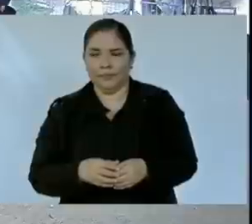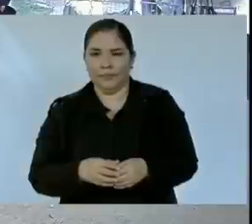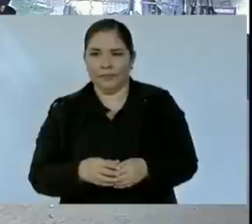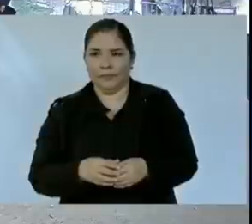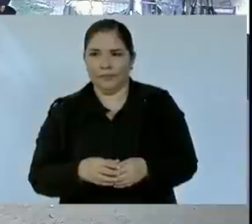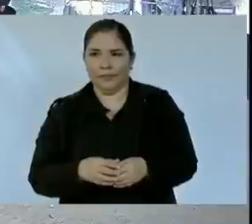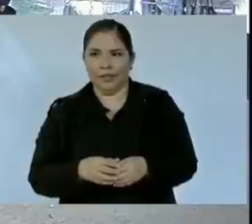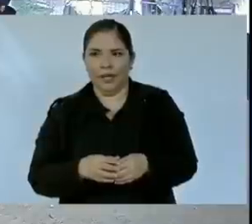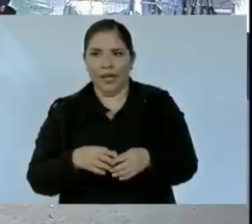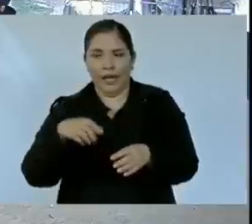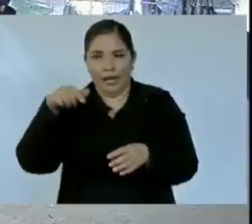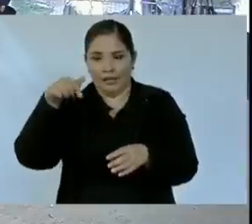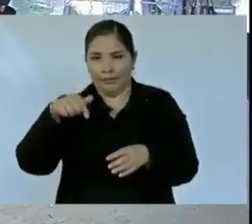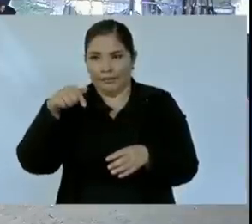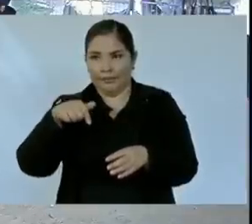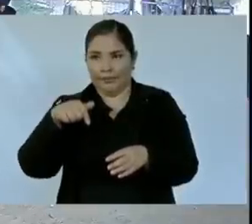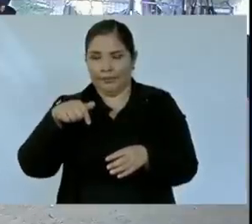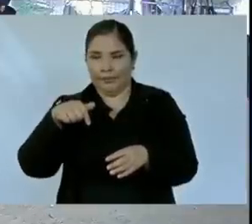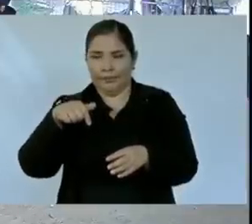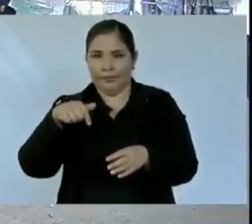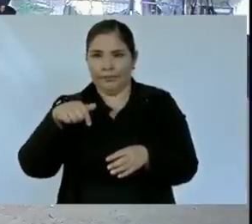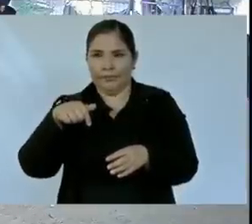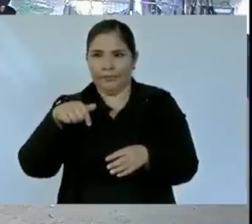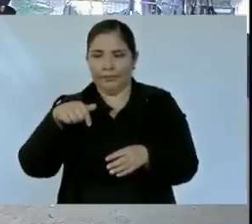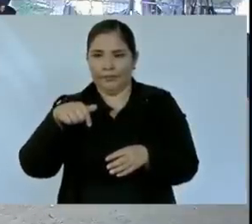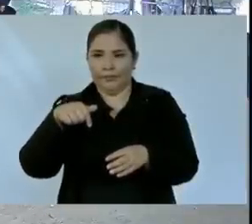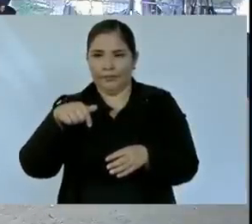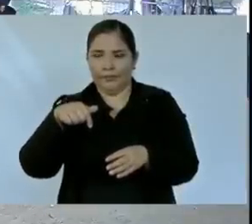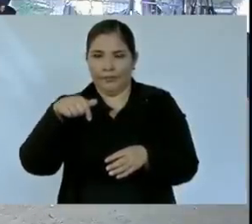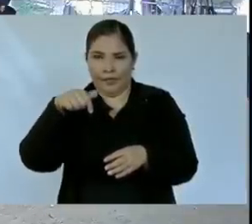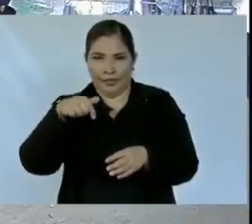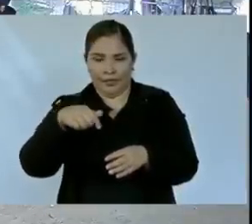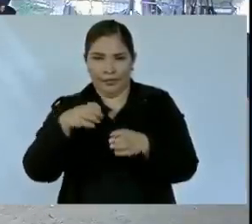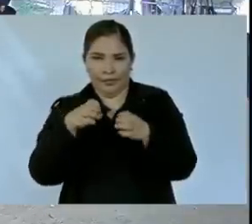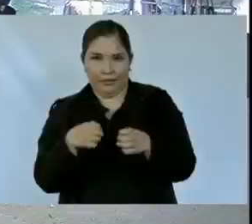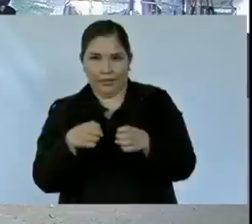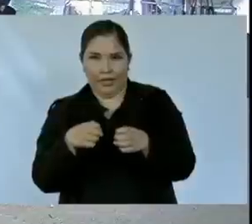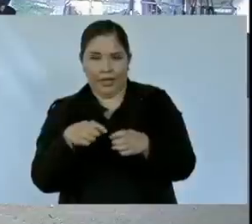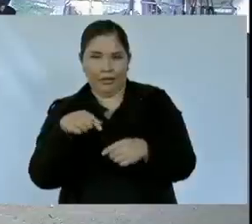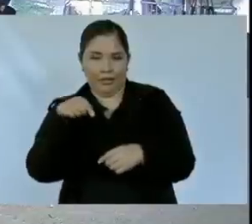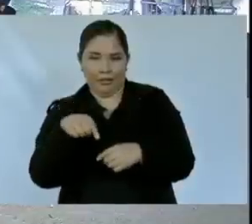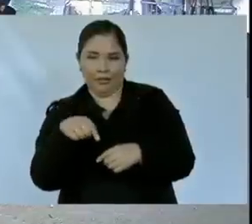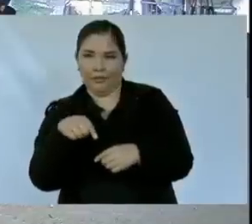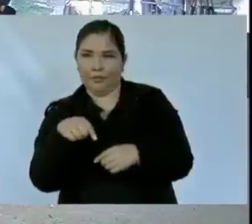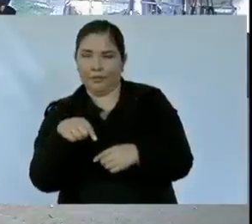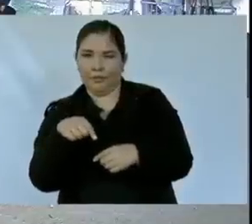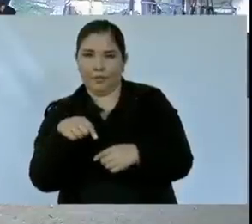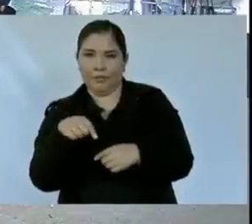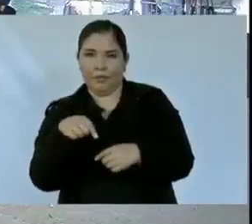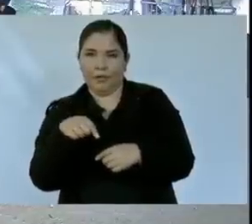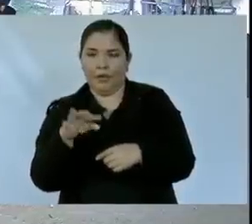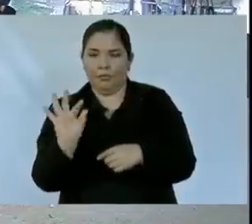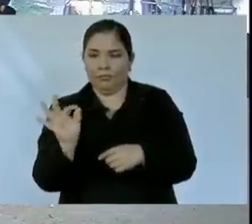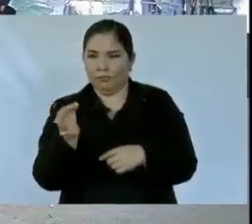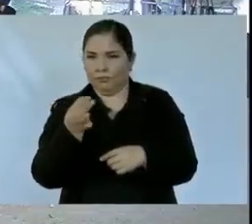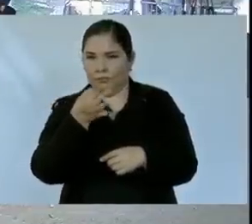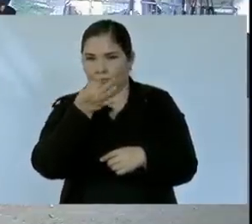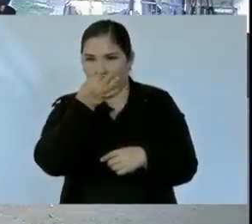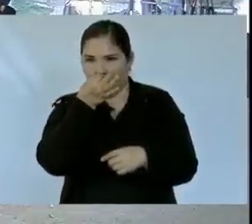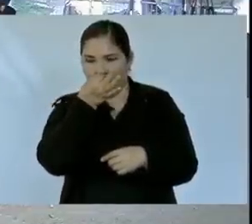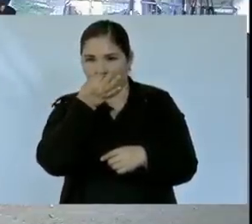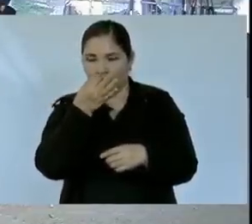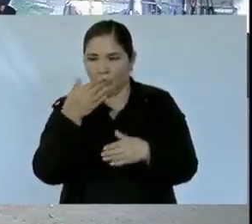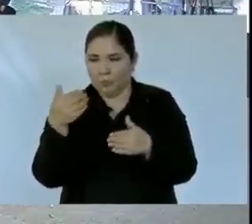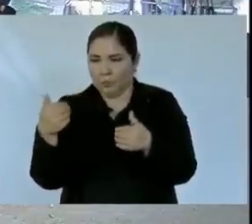Aquí es muy poco lo que va a